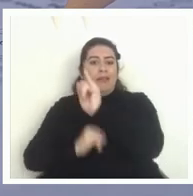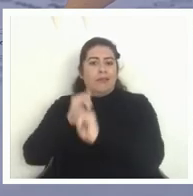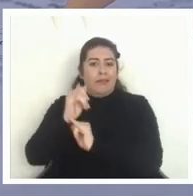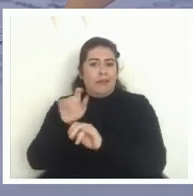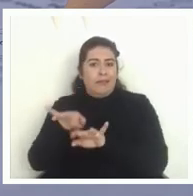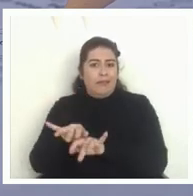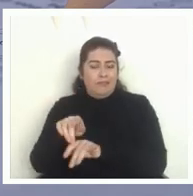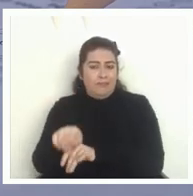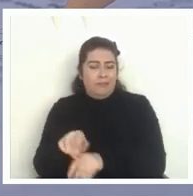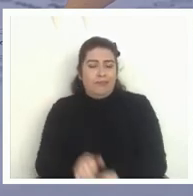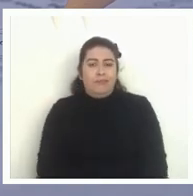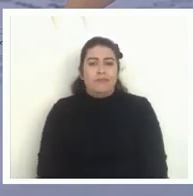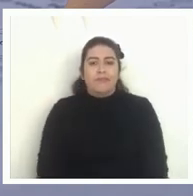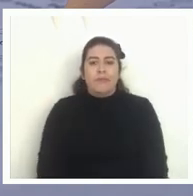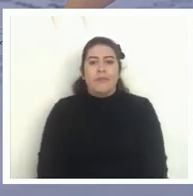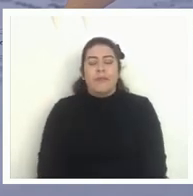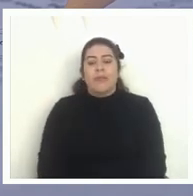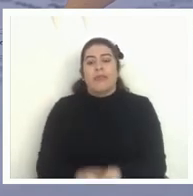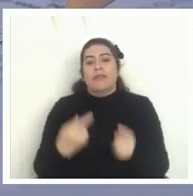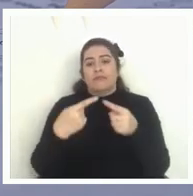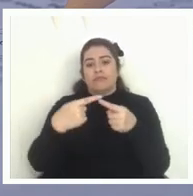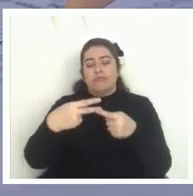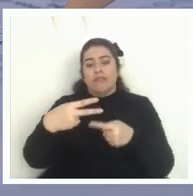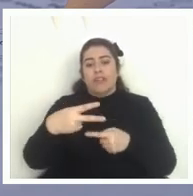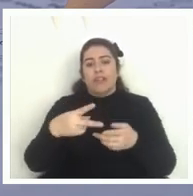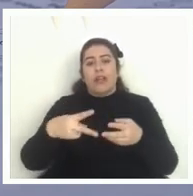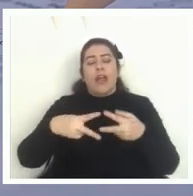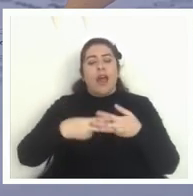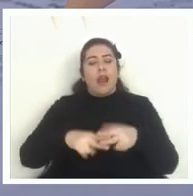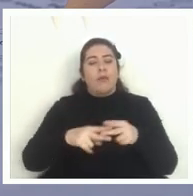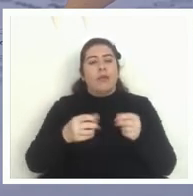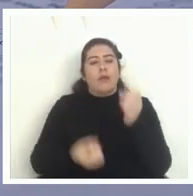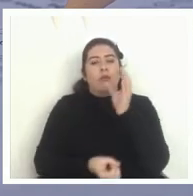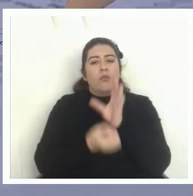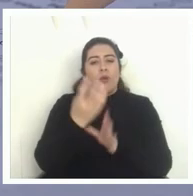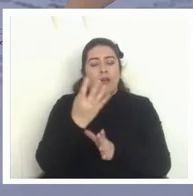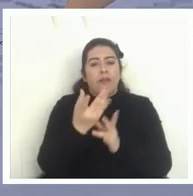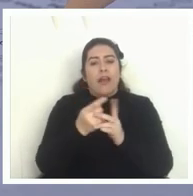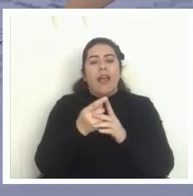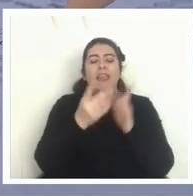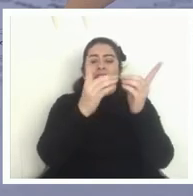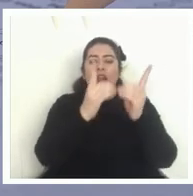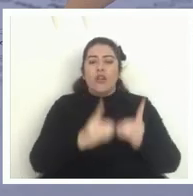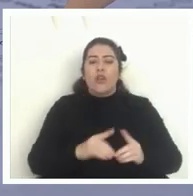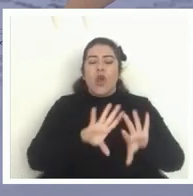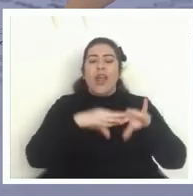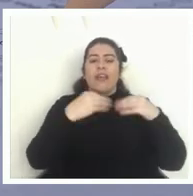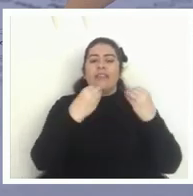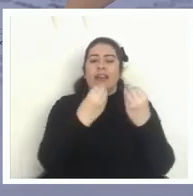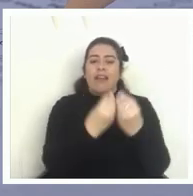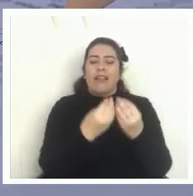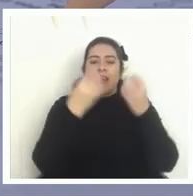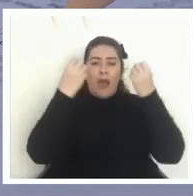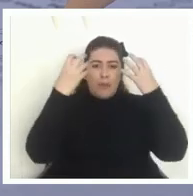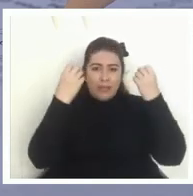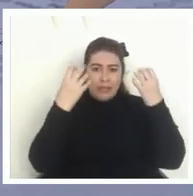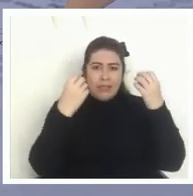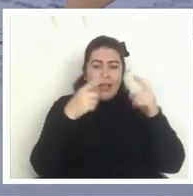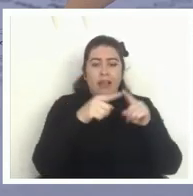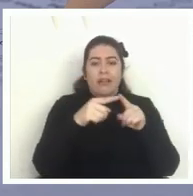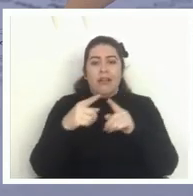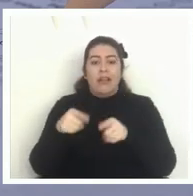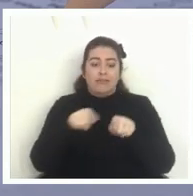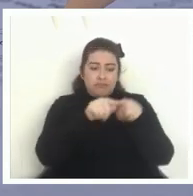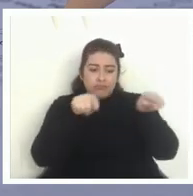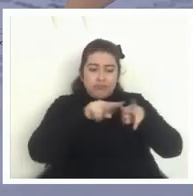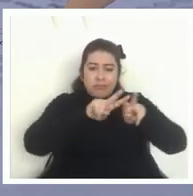como reacción a esto se crearon varias herramientas nuevas el diagnóstico integral de aprendizajes que es una evaluación de aula pero provista por el estado en todos